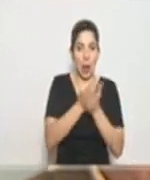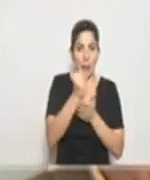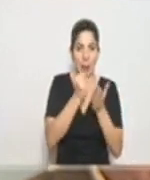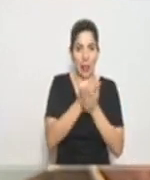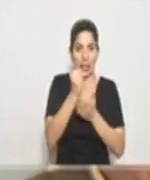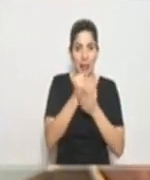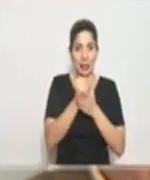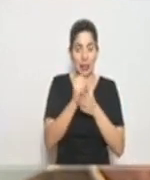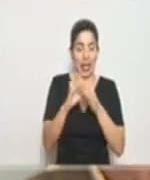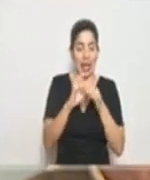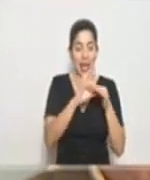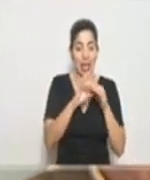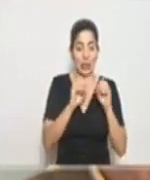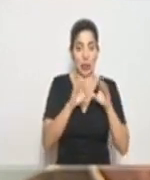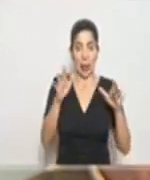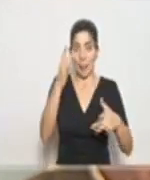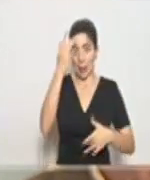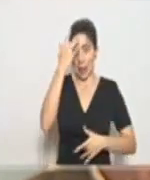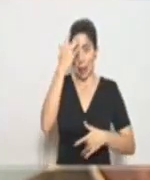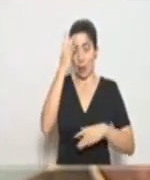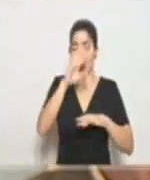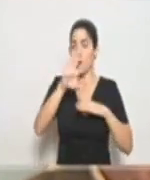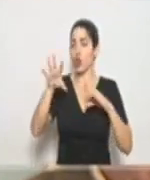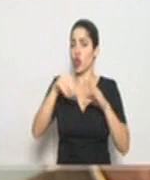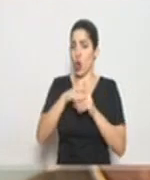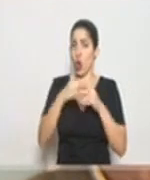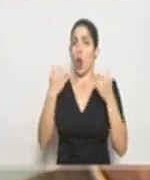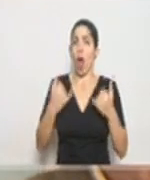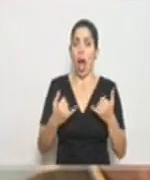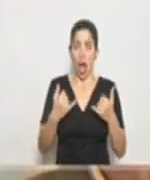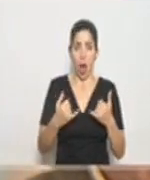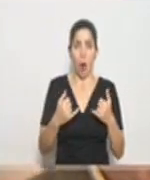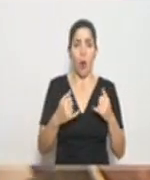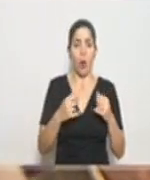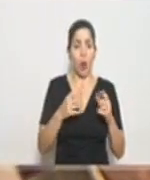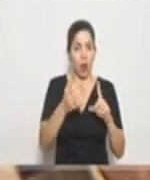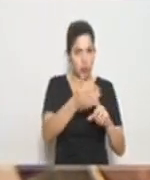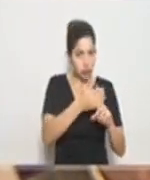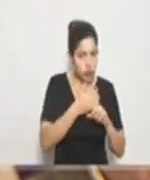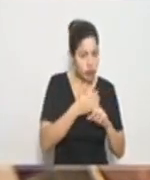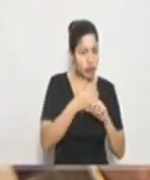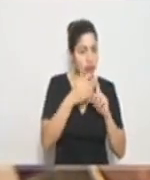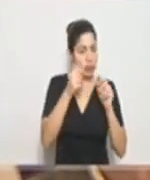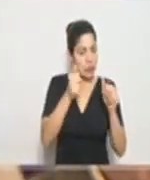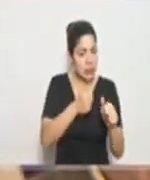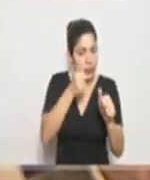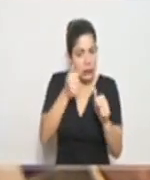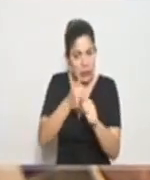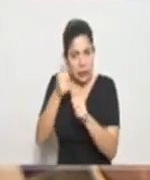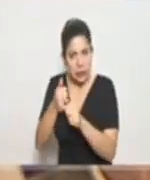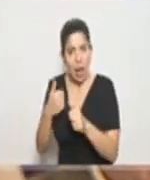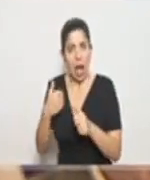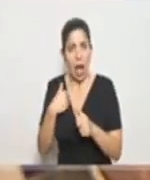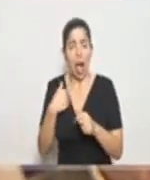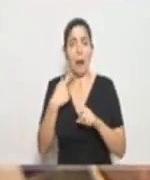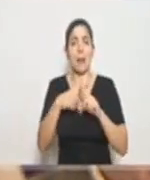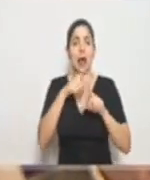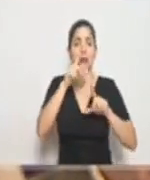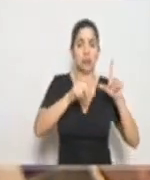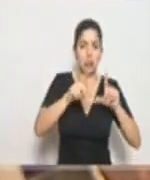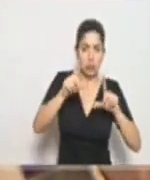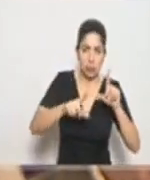de los nexos epidemiológicos pero es importante indicar todos están en este momento con medidas de aislamiento seguimiento cercano y la toma de muestra que